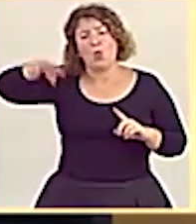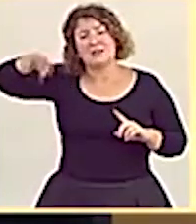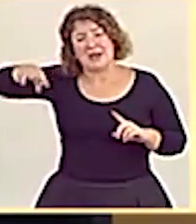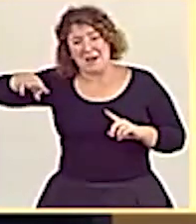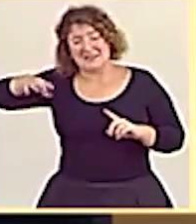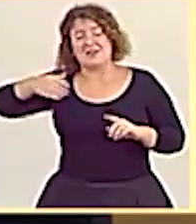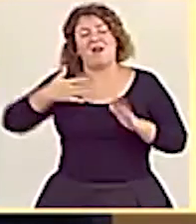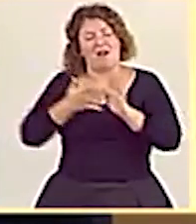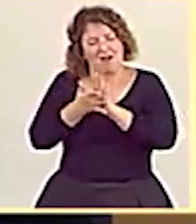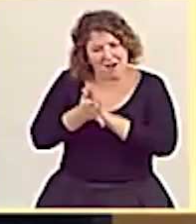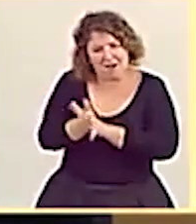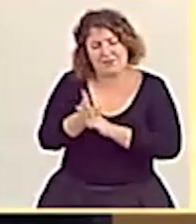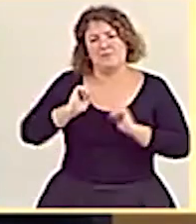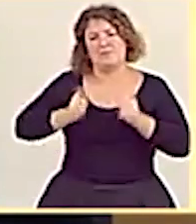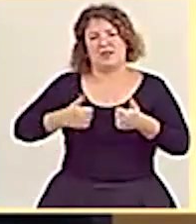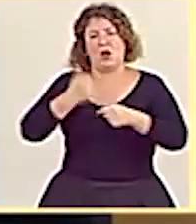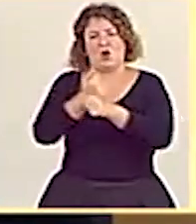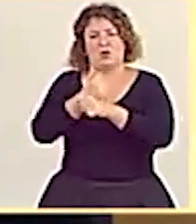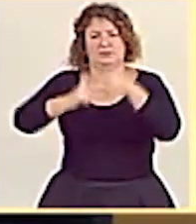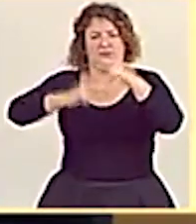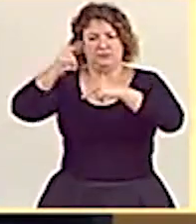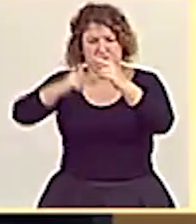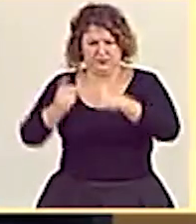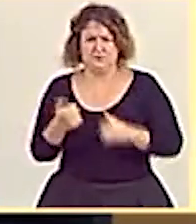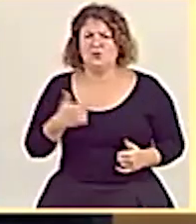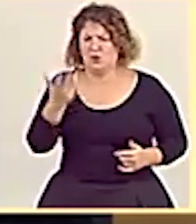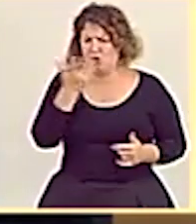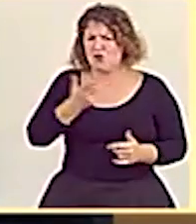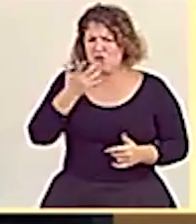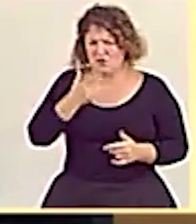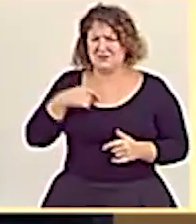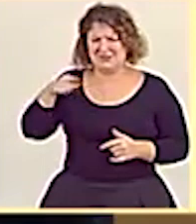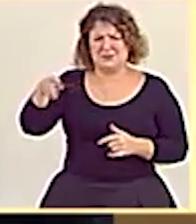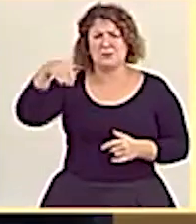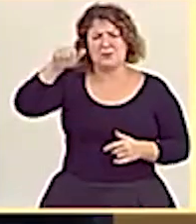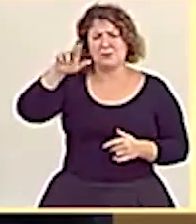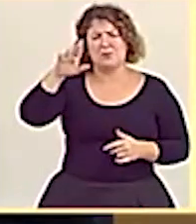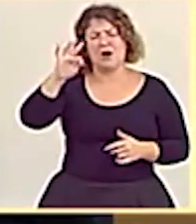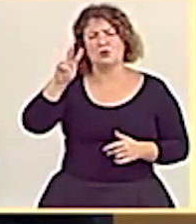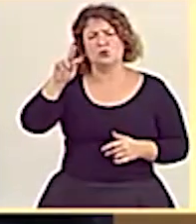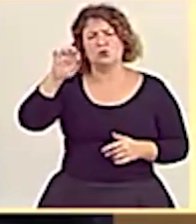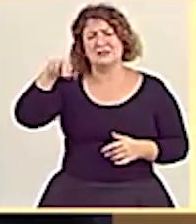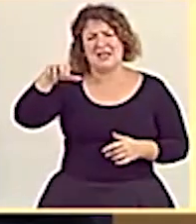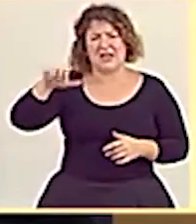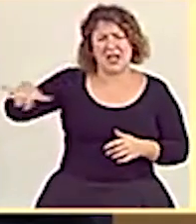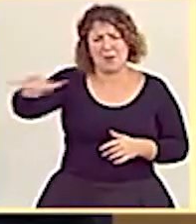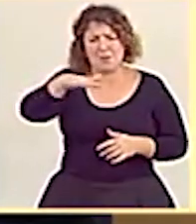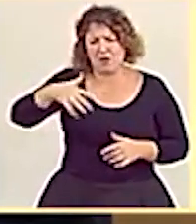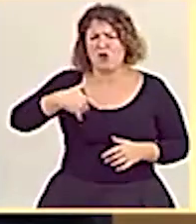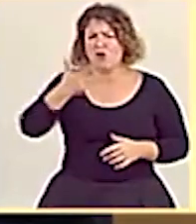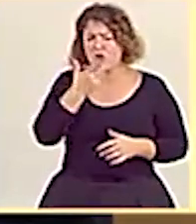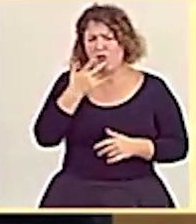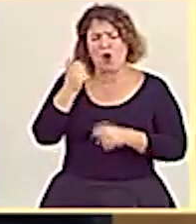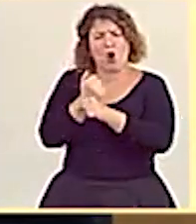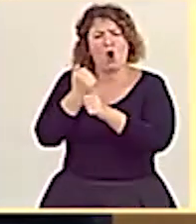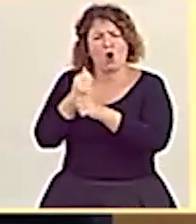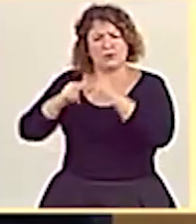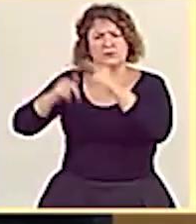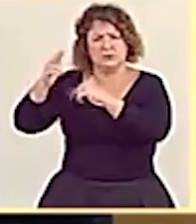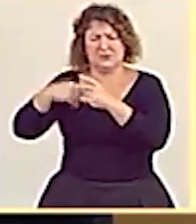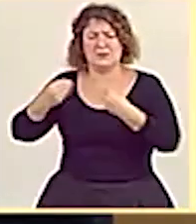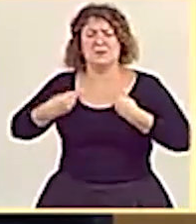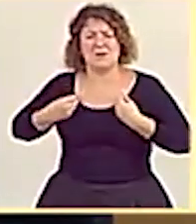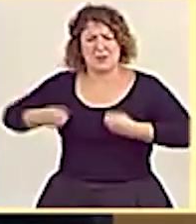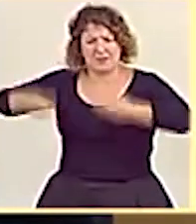las obras materialmente. Conocemos lo que ocurre en Martutena, en el barrio de Martutena, y las obras que se están desarrollando en